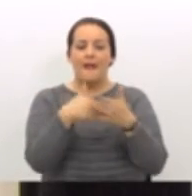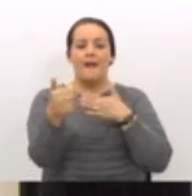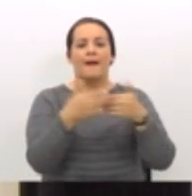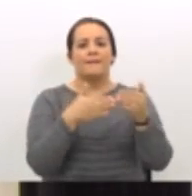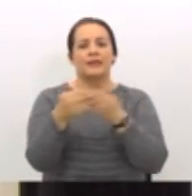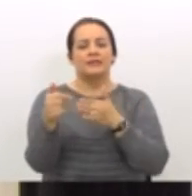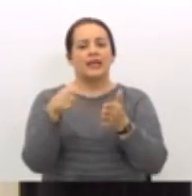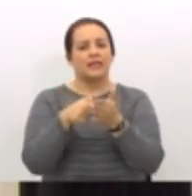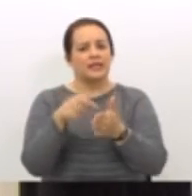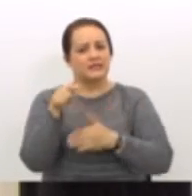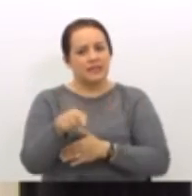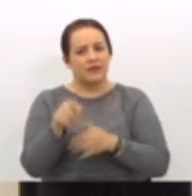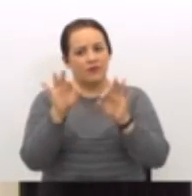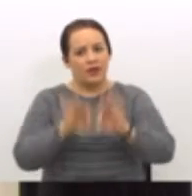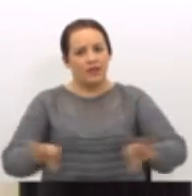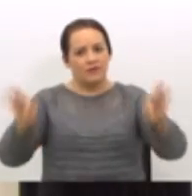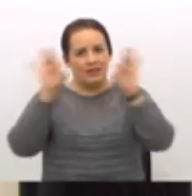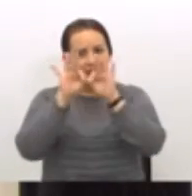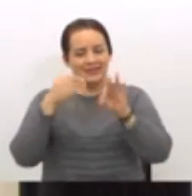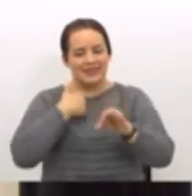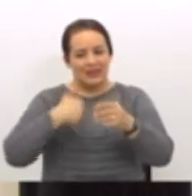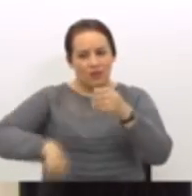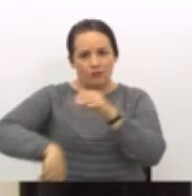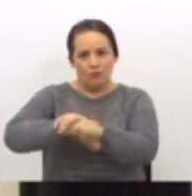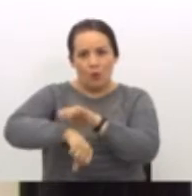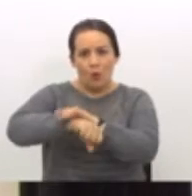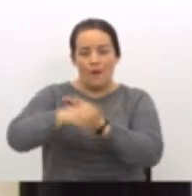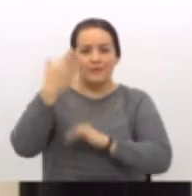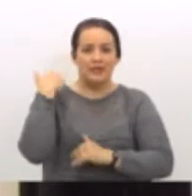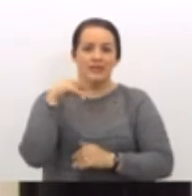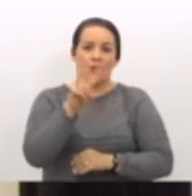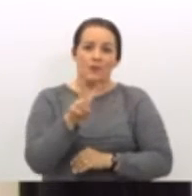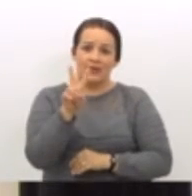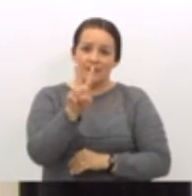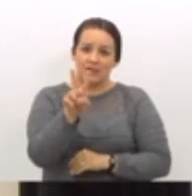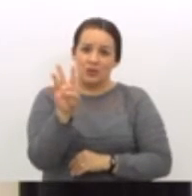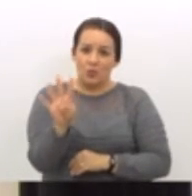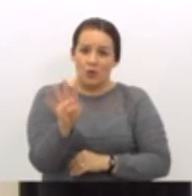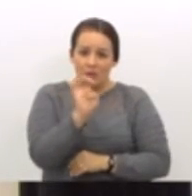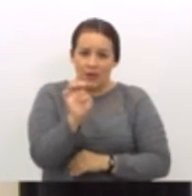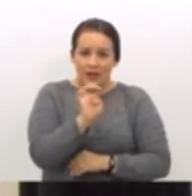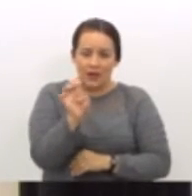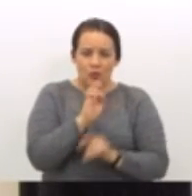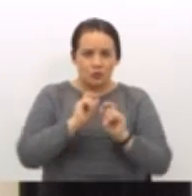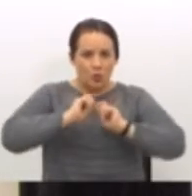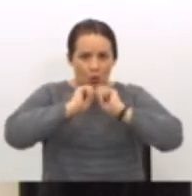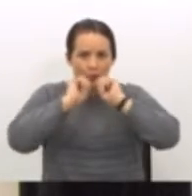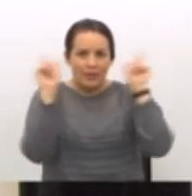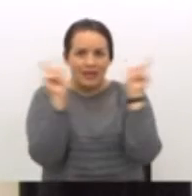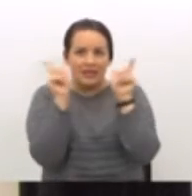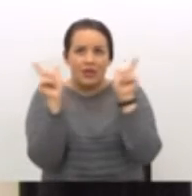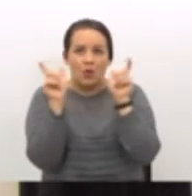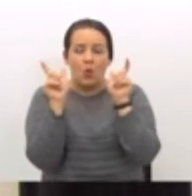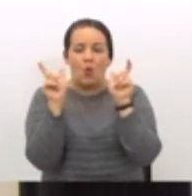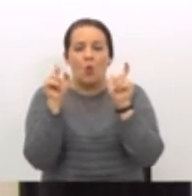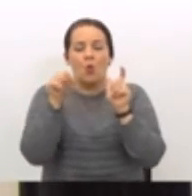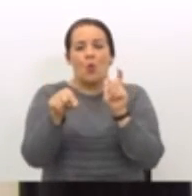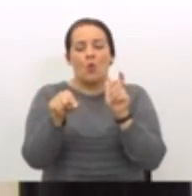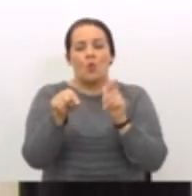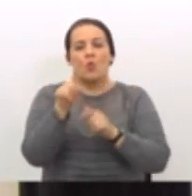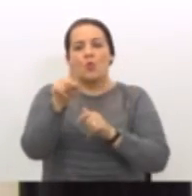relevancia que tiene el fútbol, el pasado viernes 24 de enero fuimos sorprendidos con un campo pagado